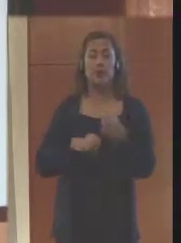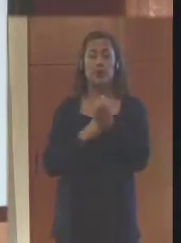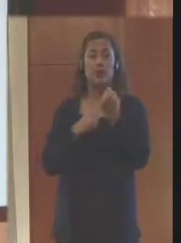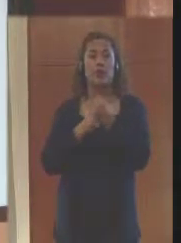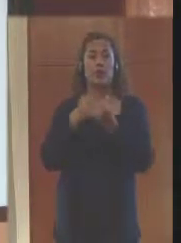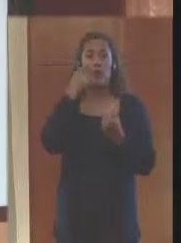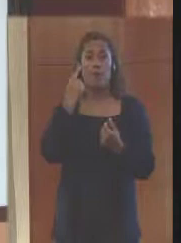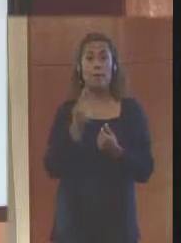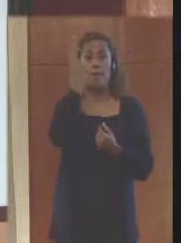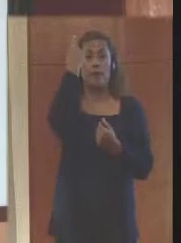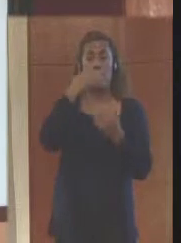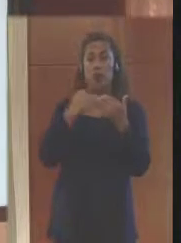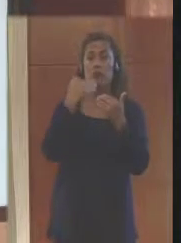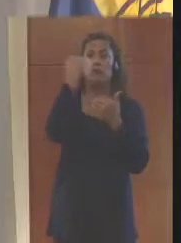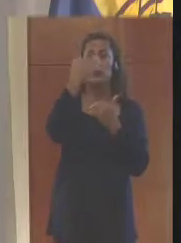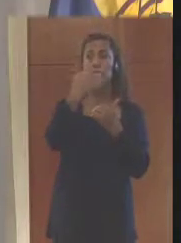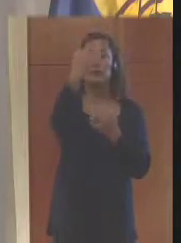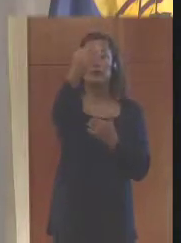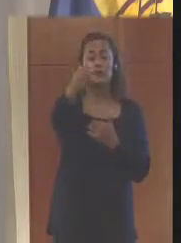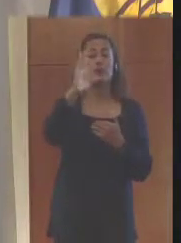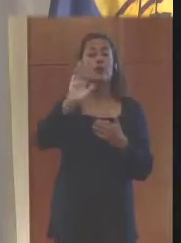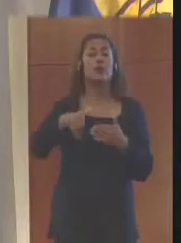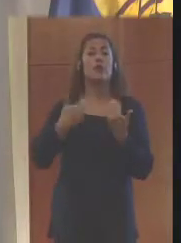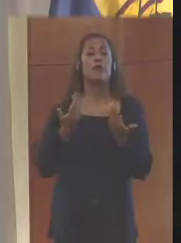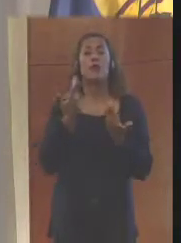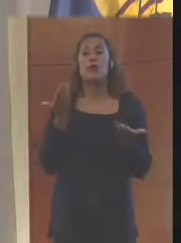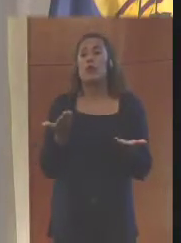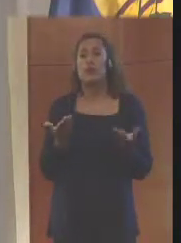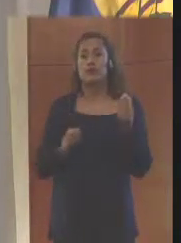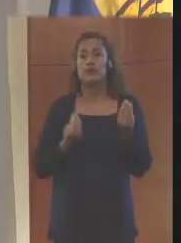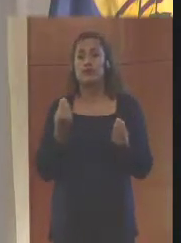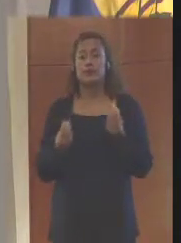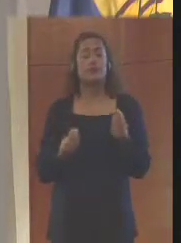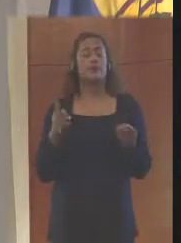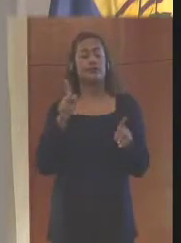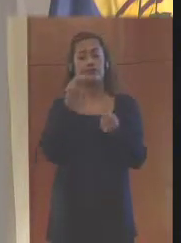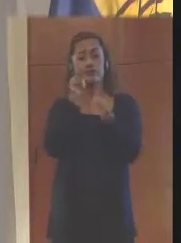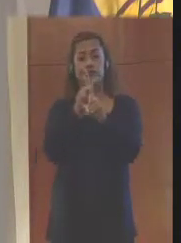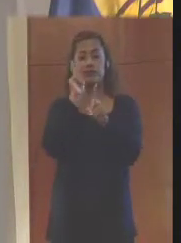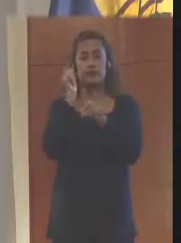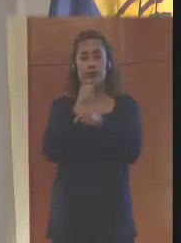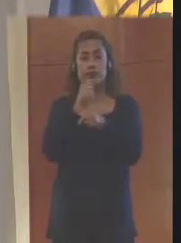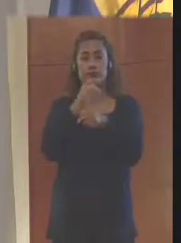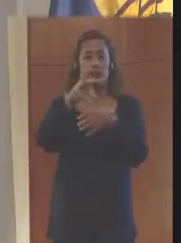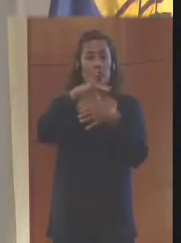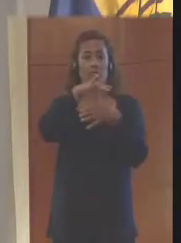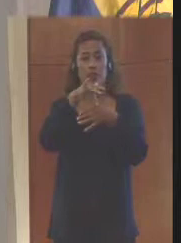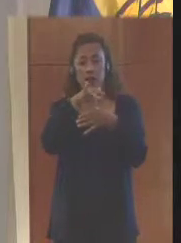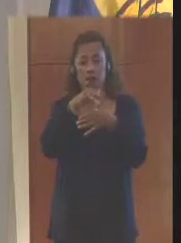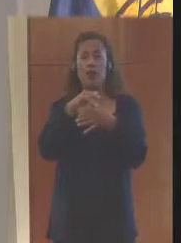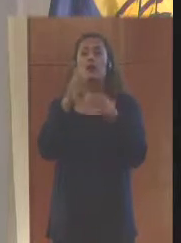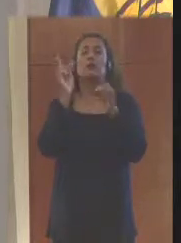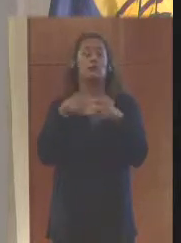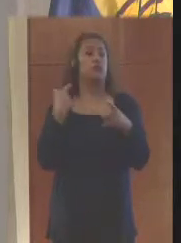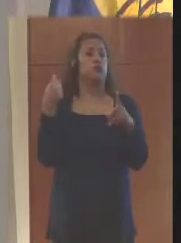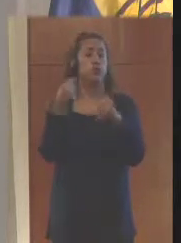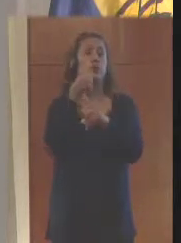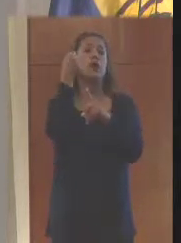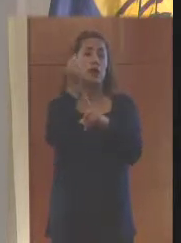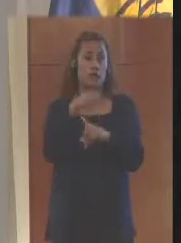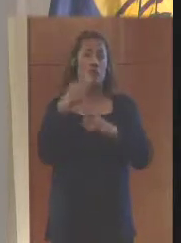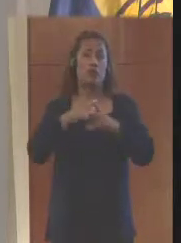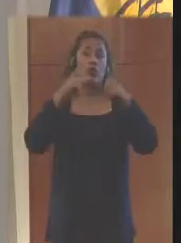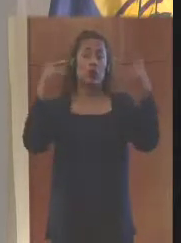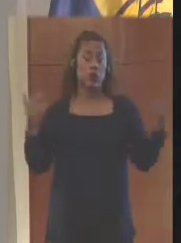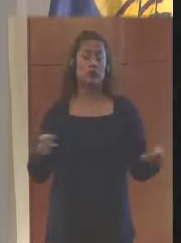pionero en el país en uno de los escenarios puntuales de la gestión de riesgo que puede llegar a tener unos impactos muy grandes,